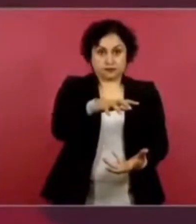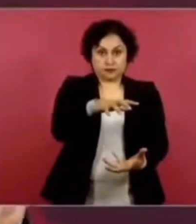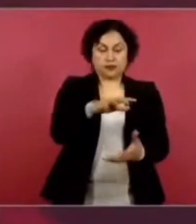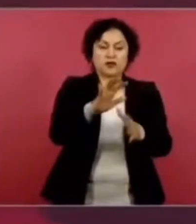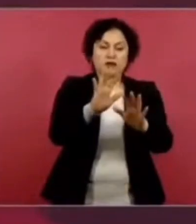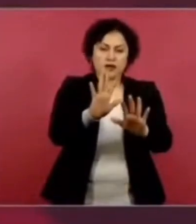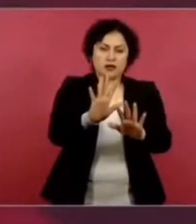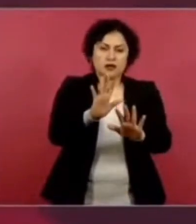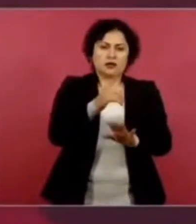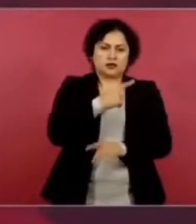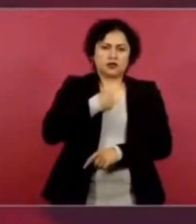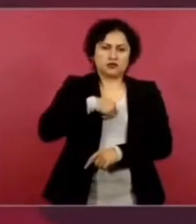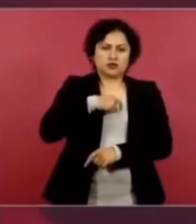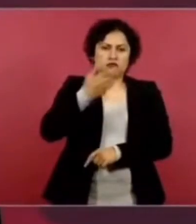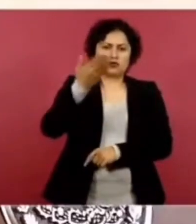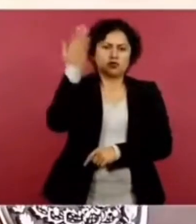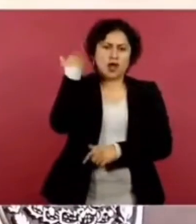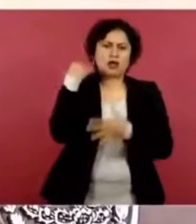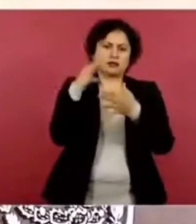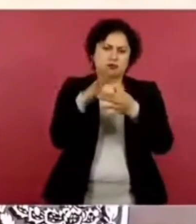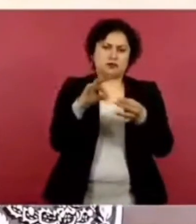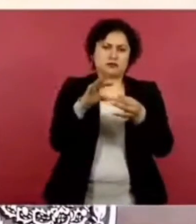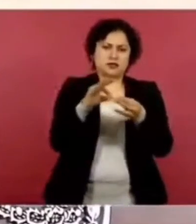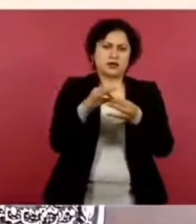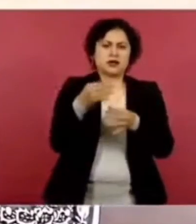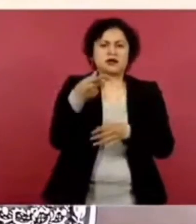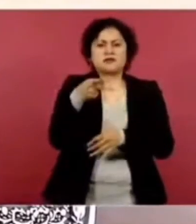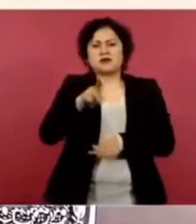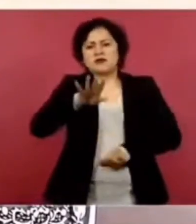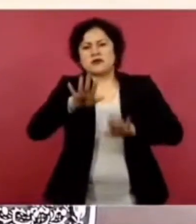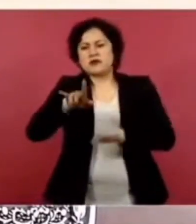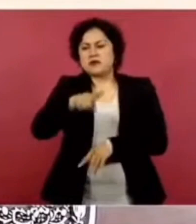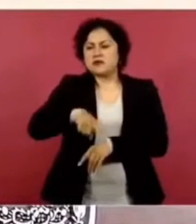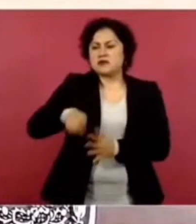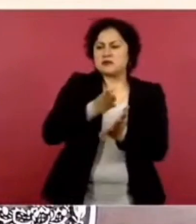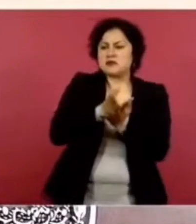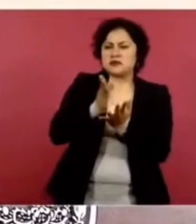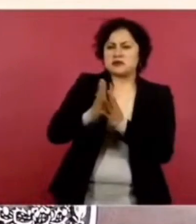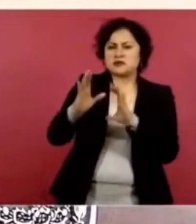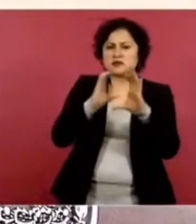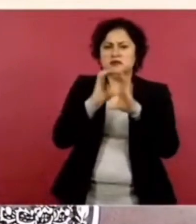no se difunde mucho en los medios,